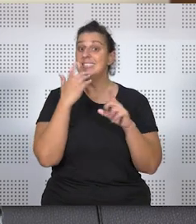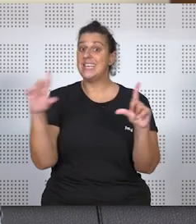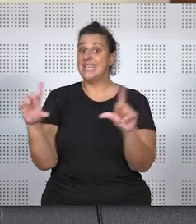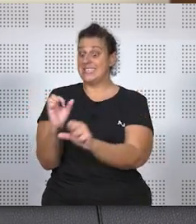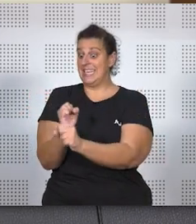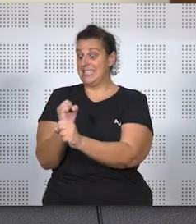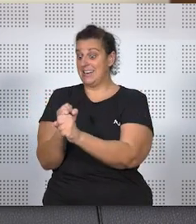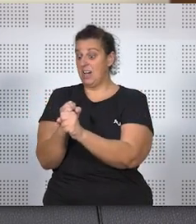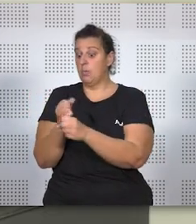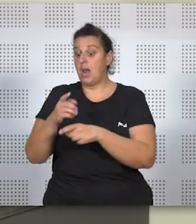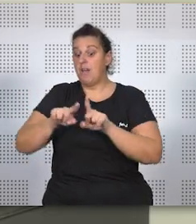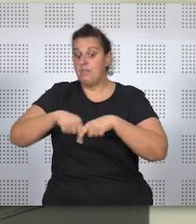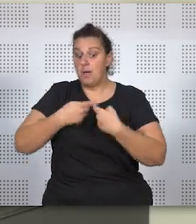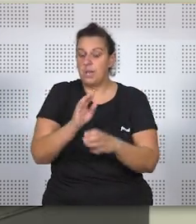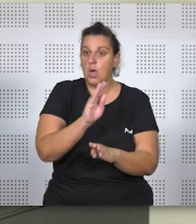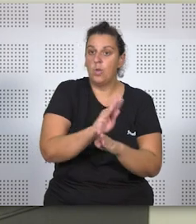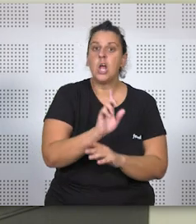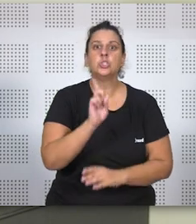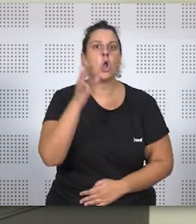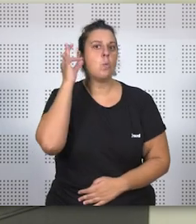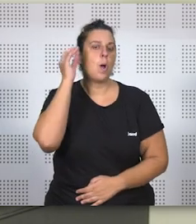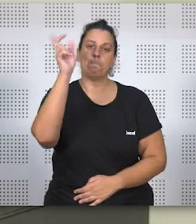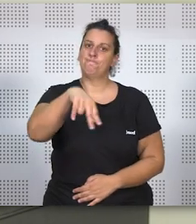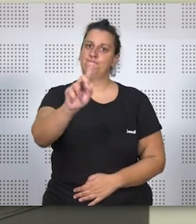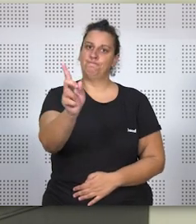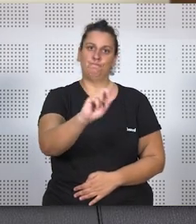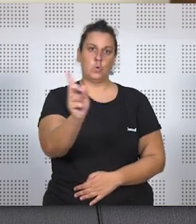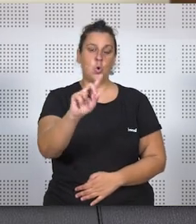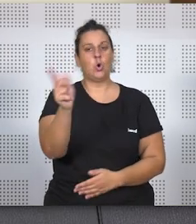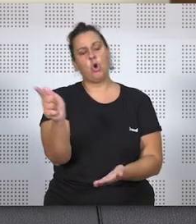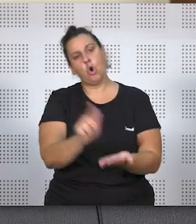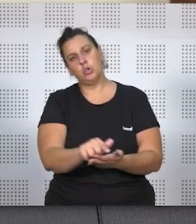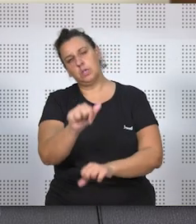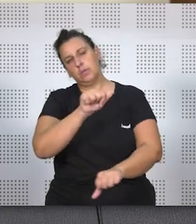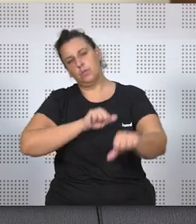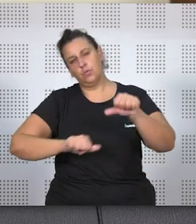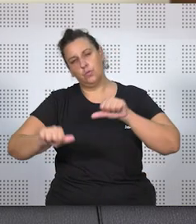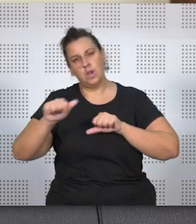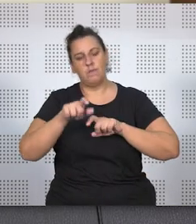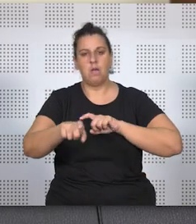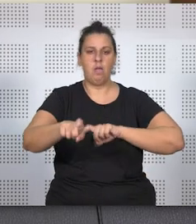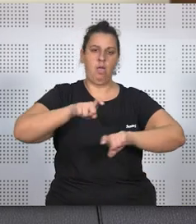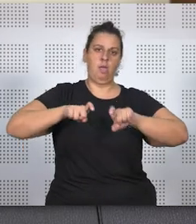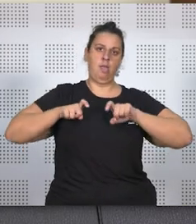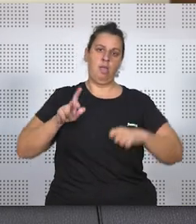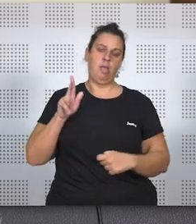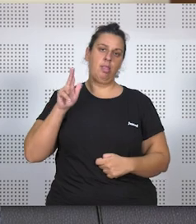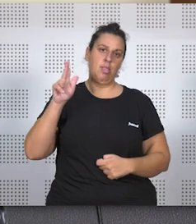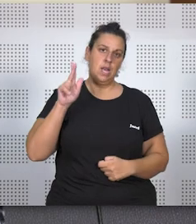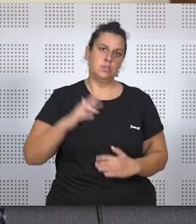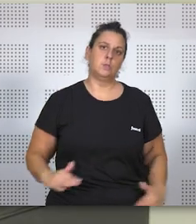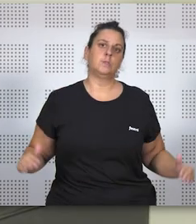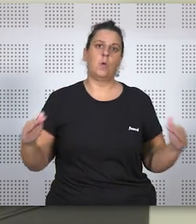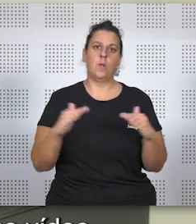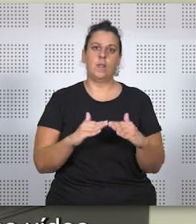para cuidar a familiares no siempre recaiga en la mujer y eso nos vuelva a llevar a un retroceso en derechos de